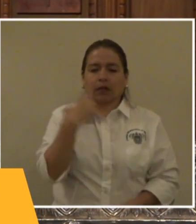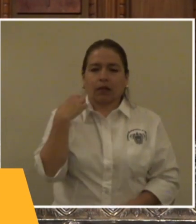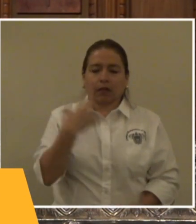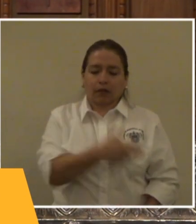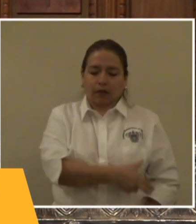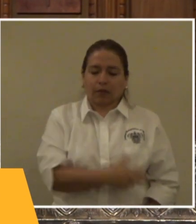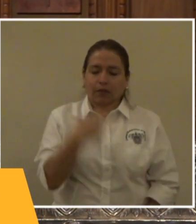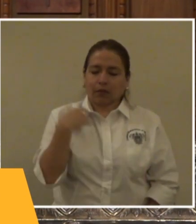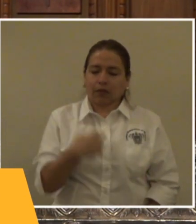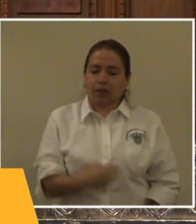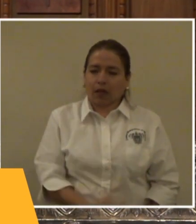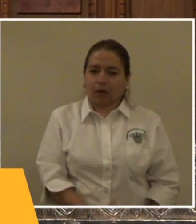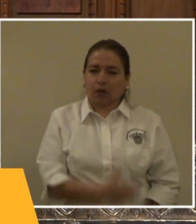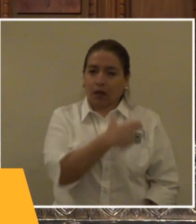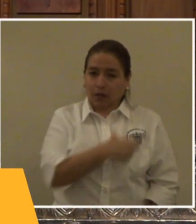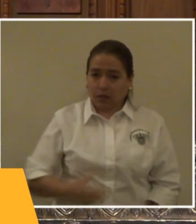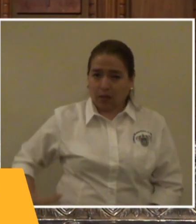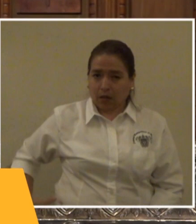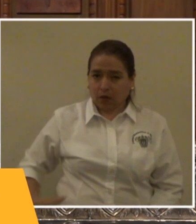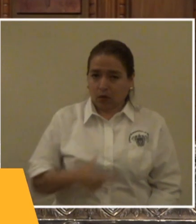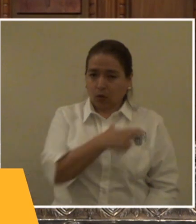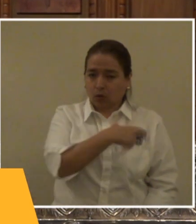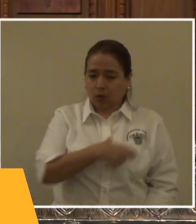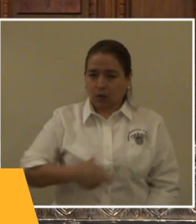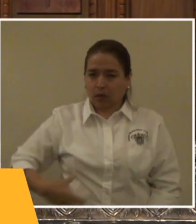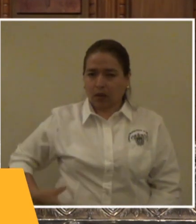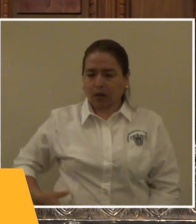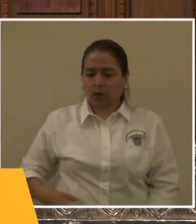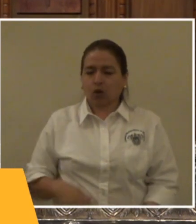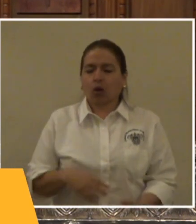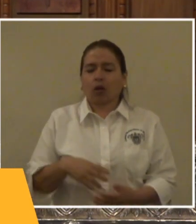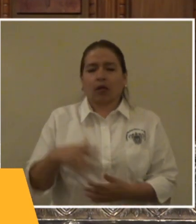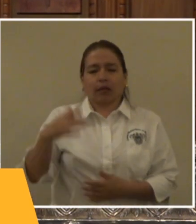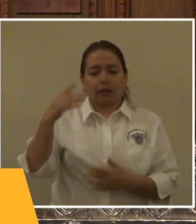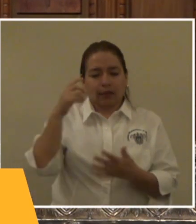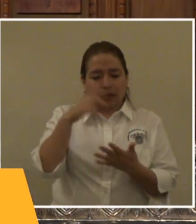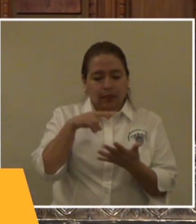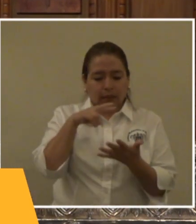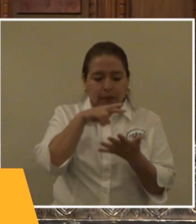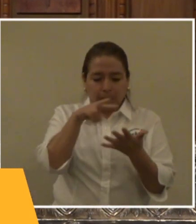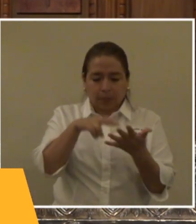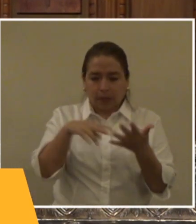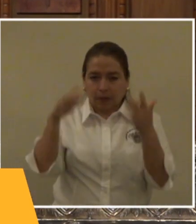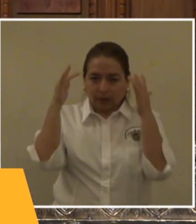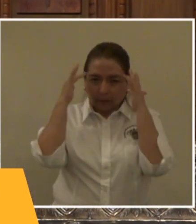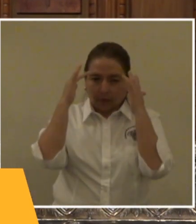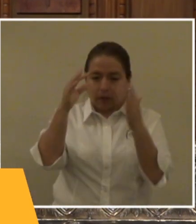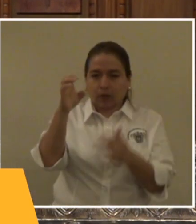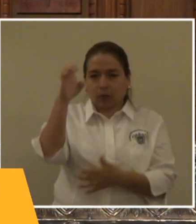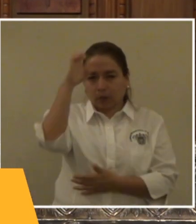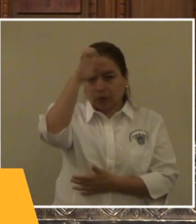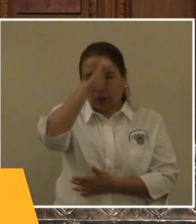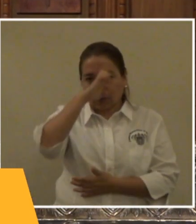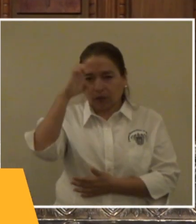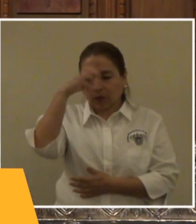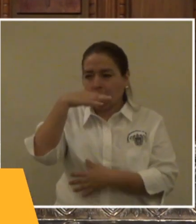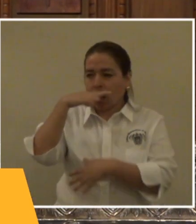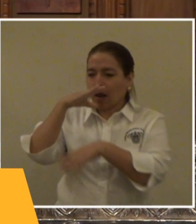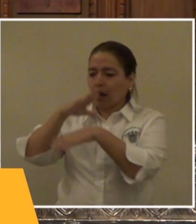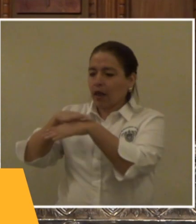que ordinariamente lee el Santo Evangelio, le anuncia al obispo